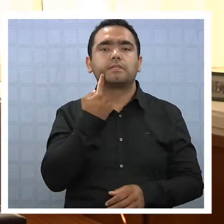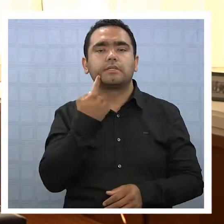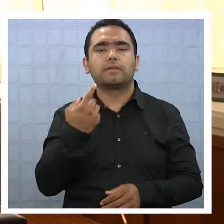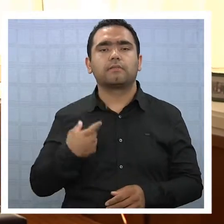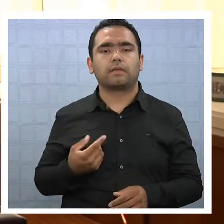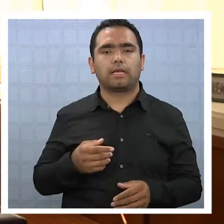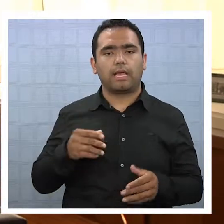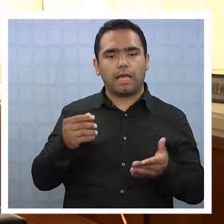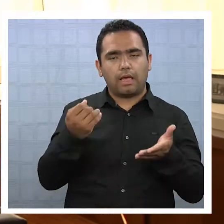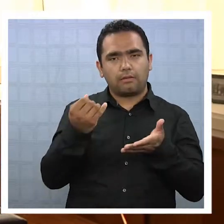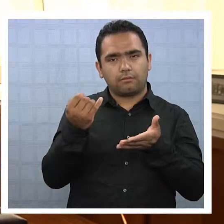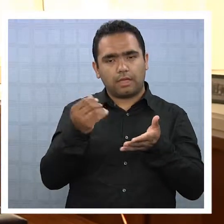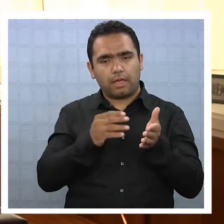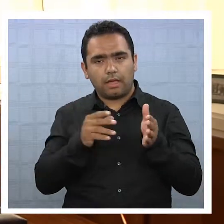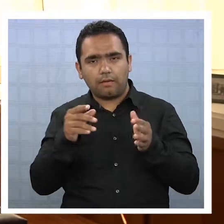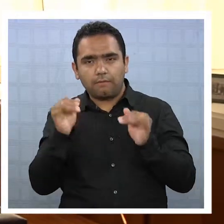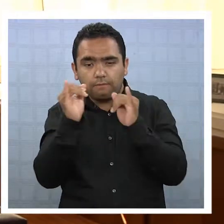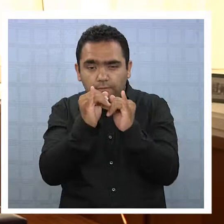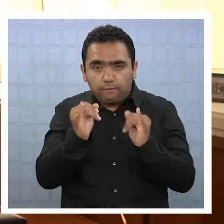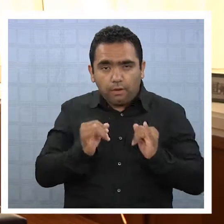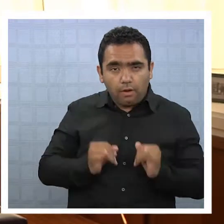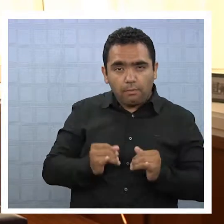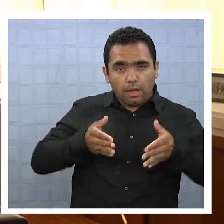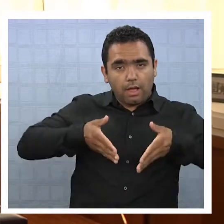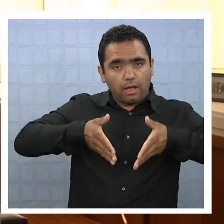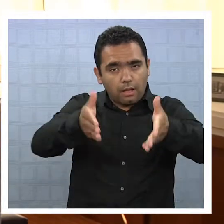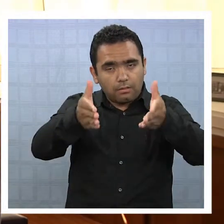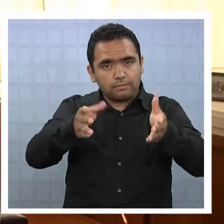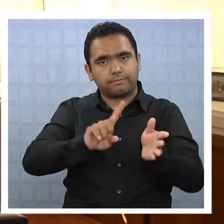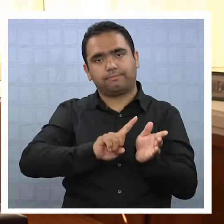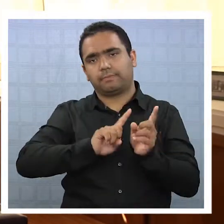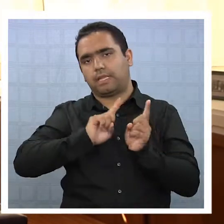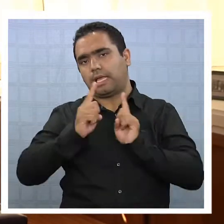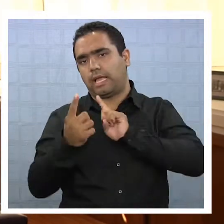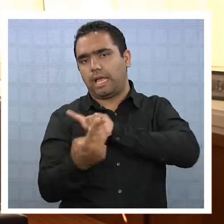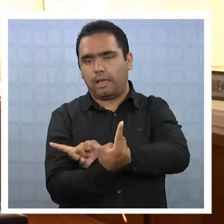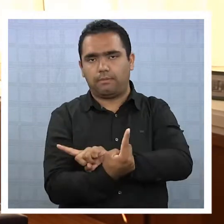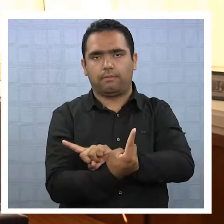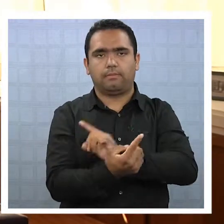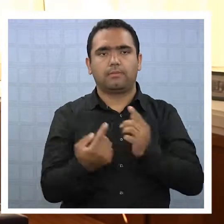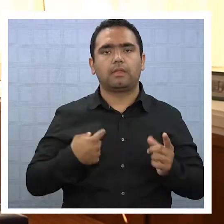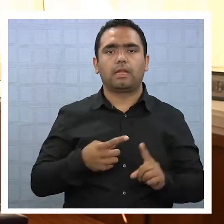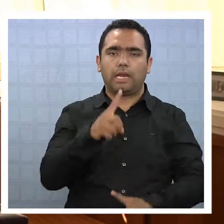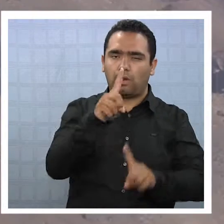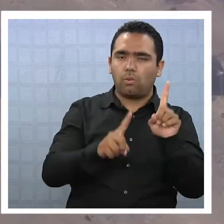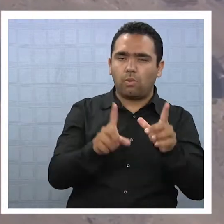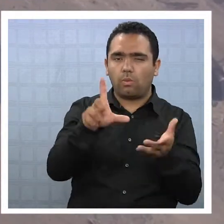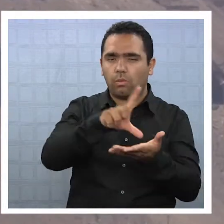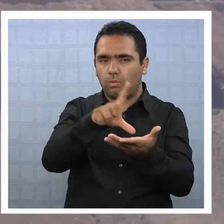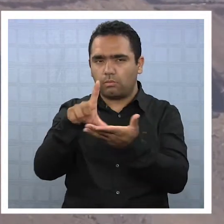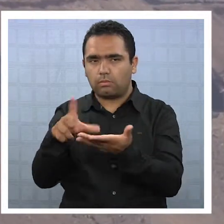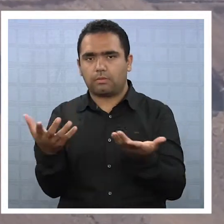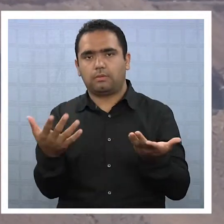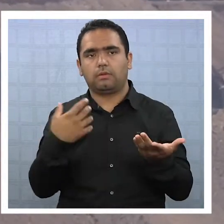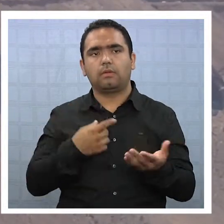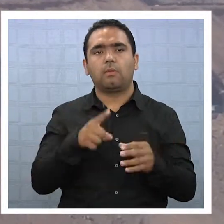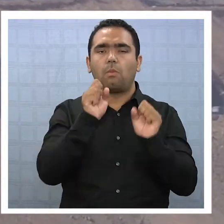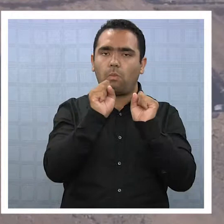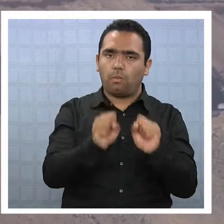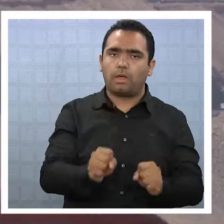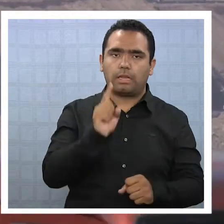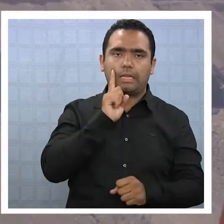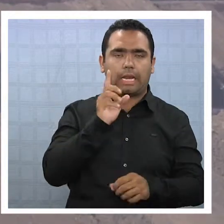y en eso precisamente estamos trabajando, un cambio de diseño en algunas partes de la ruta para poder tener una ruta